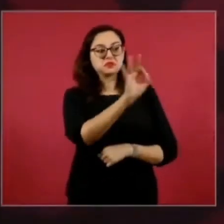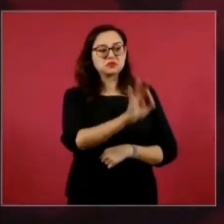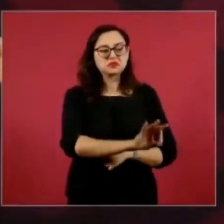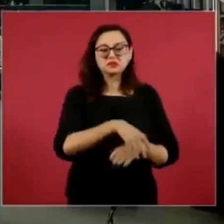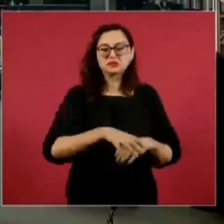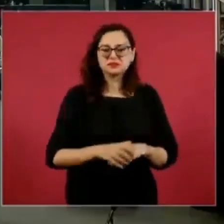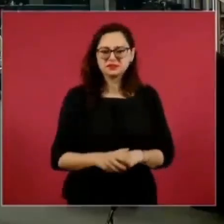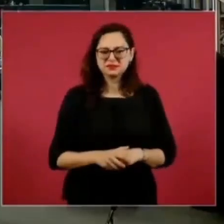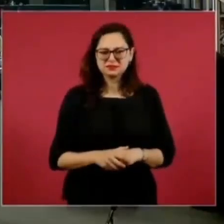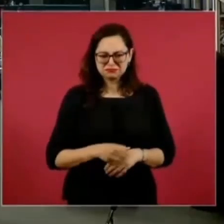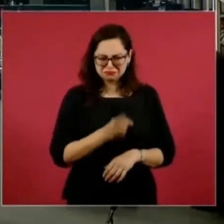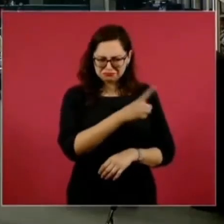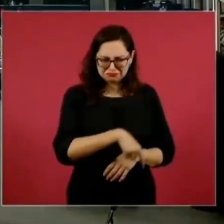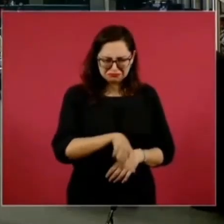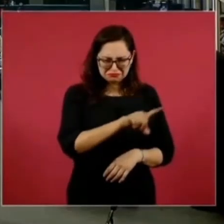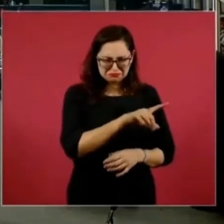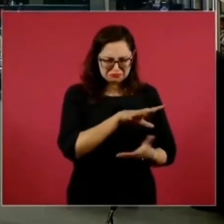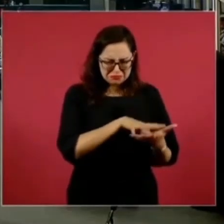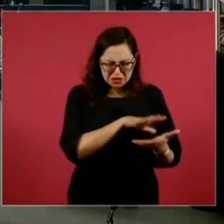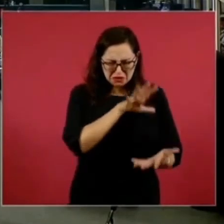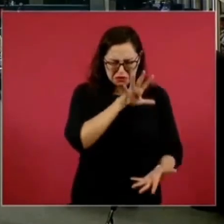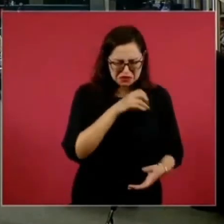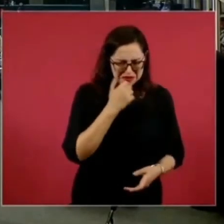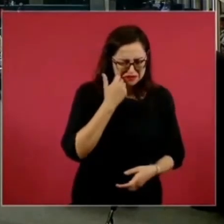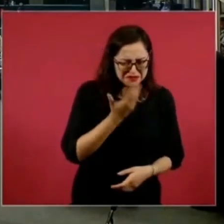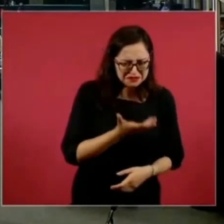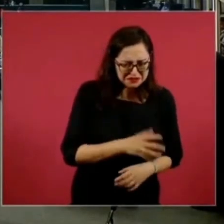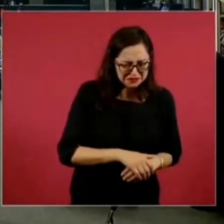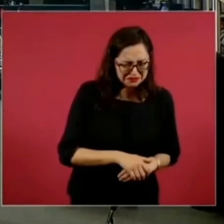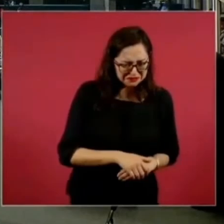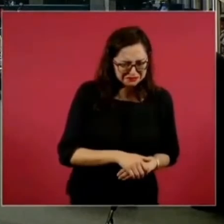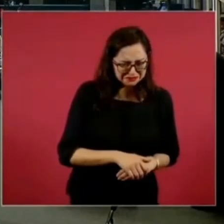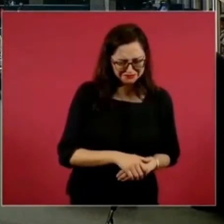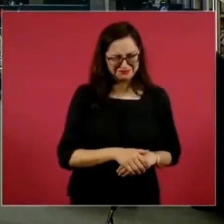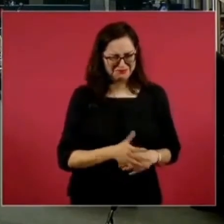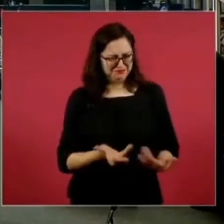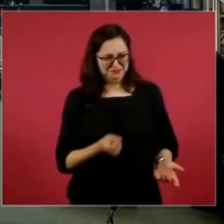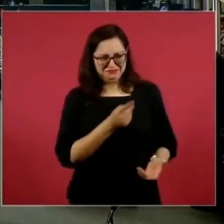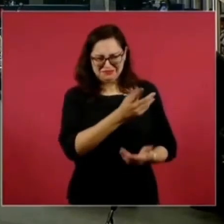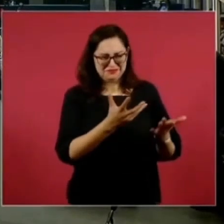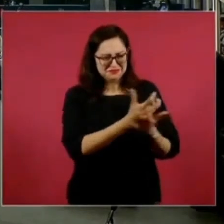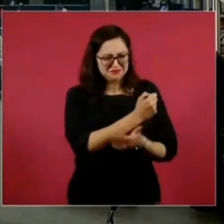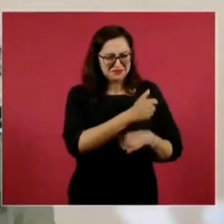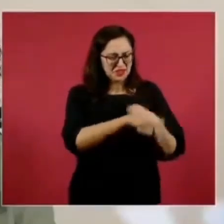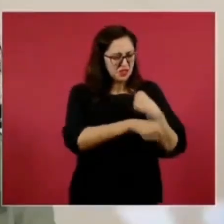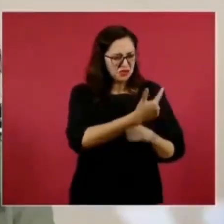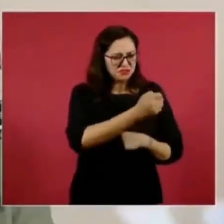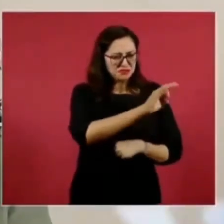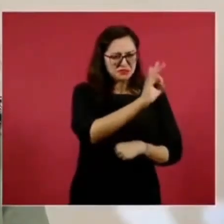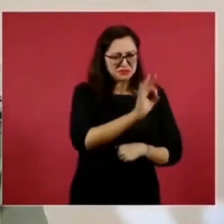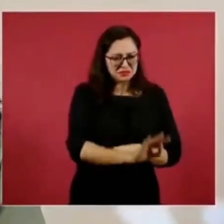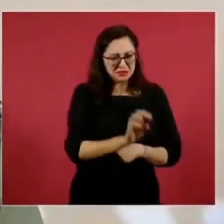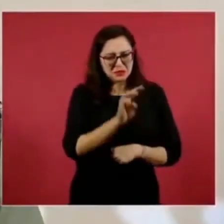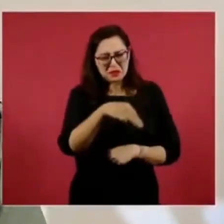movimiento ciudadano 3 por ciento, 4 por ciento.